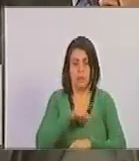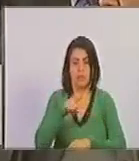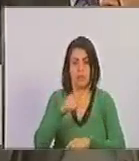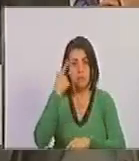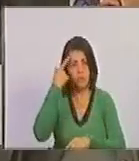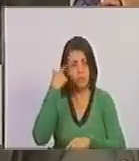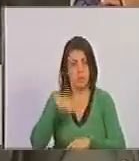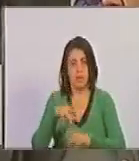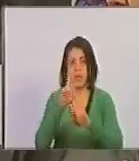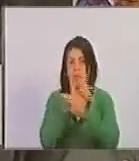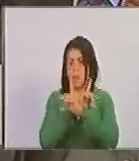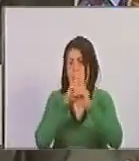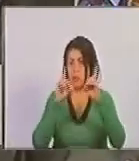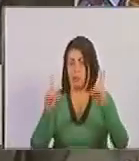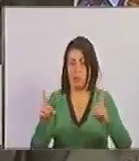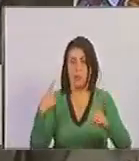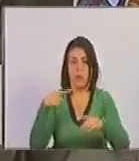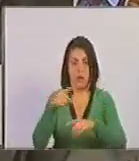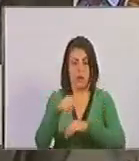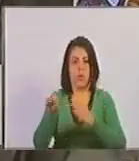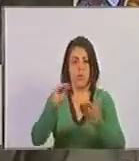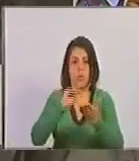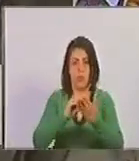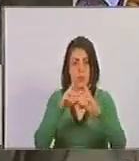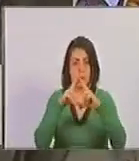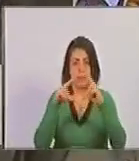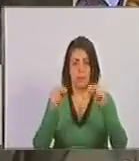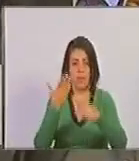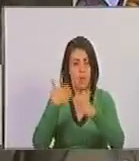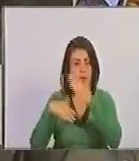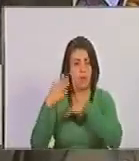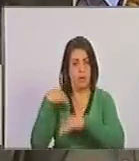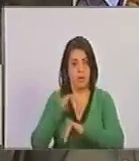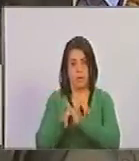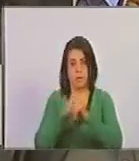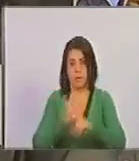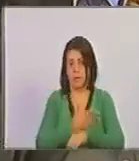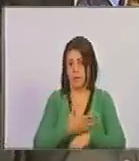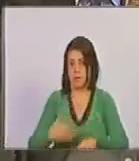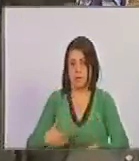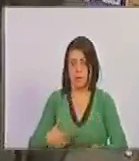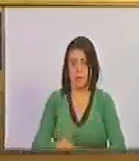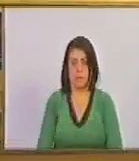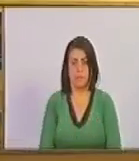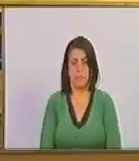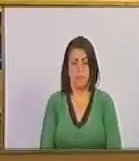que el ejercicio democrático reine en Nicaragua nuevamente como en otro momento reino. Es todo, señor Presidente.